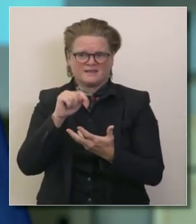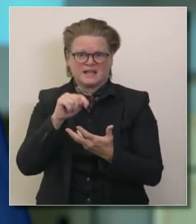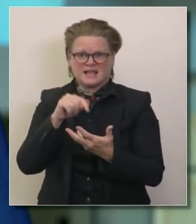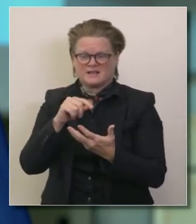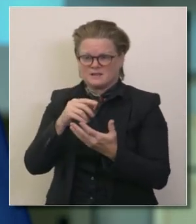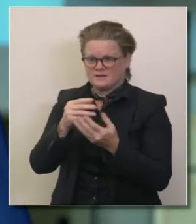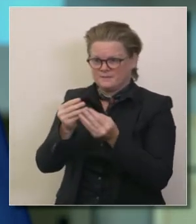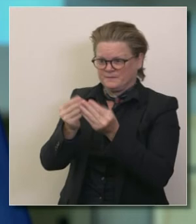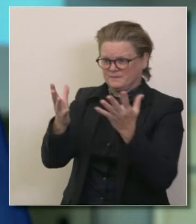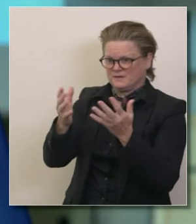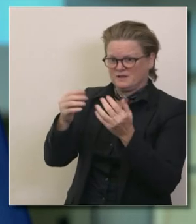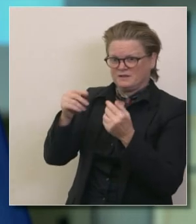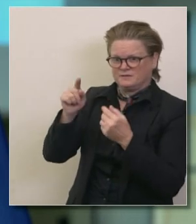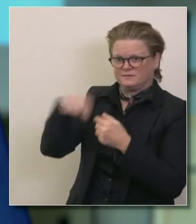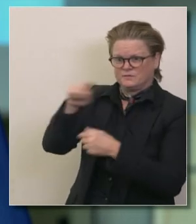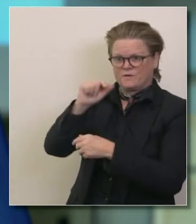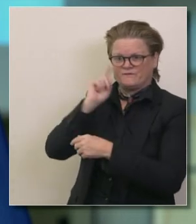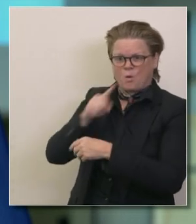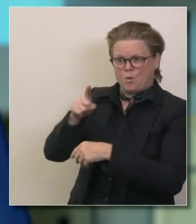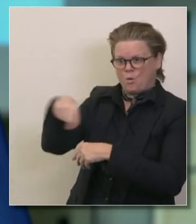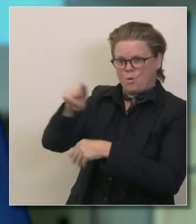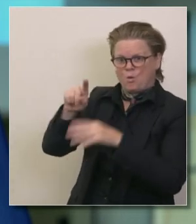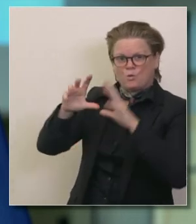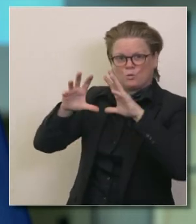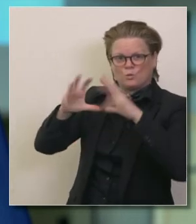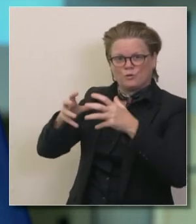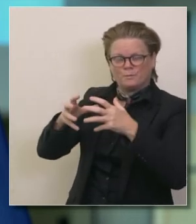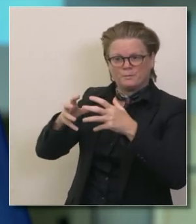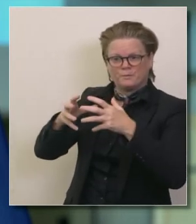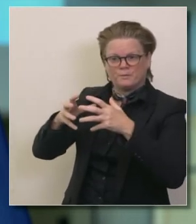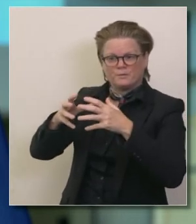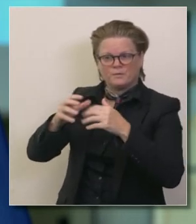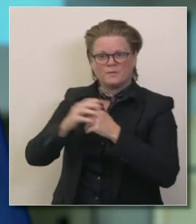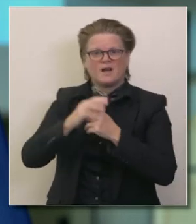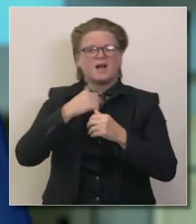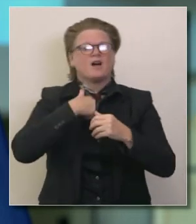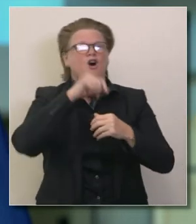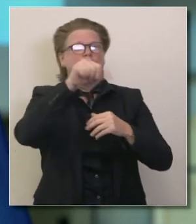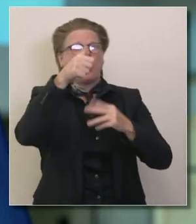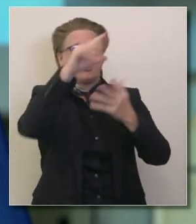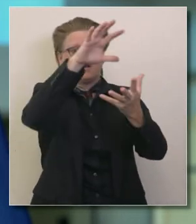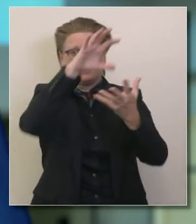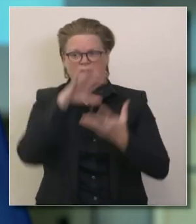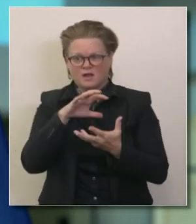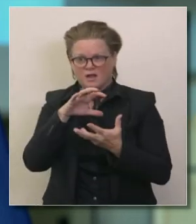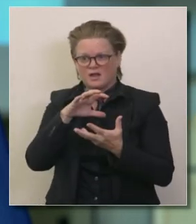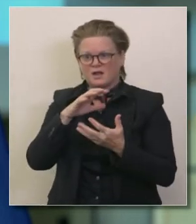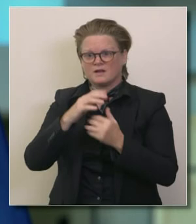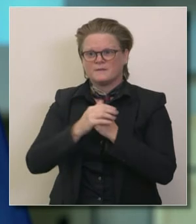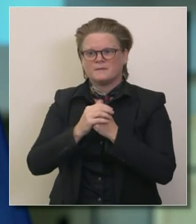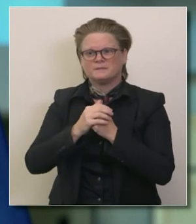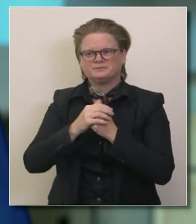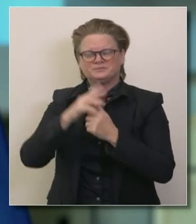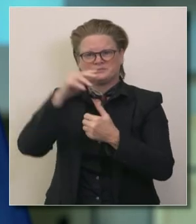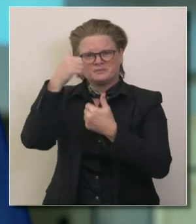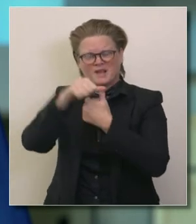que distribuimos la primera mitad en diciembre y que guardaremos la primera mitad para enero estamos comprometidos a